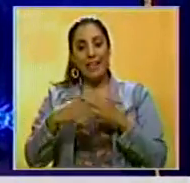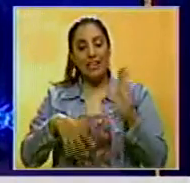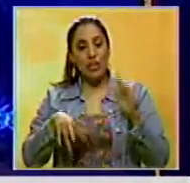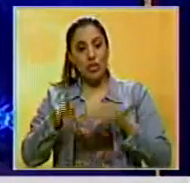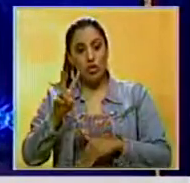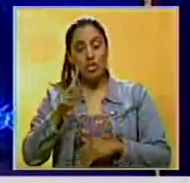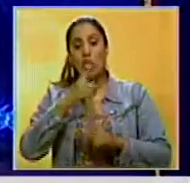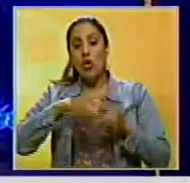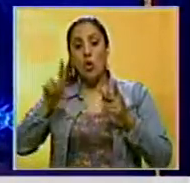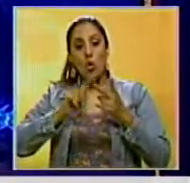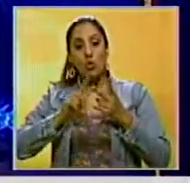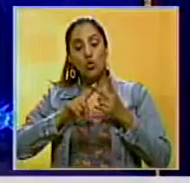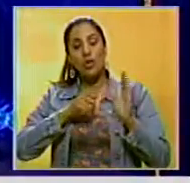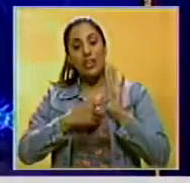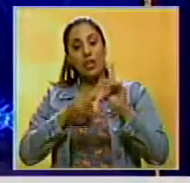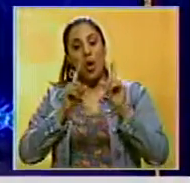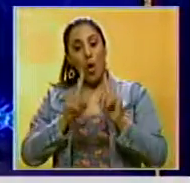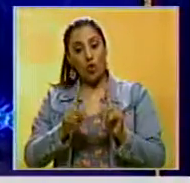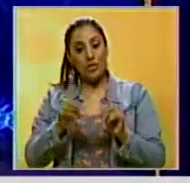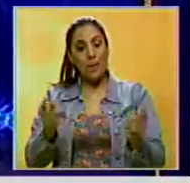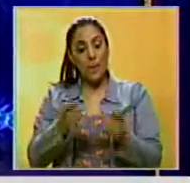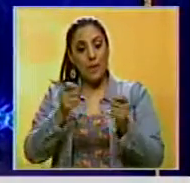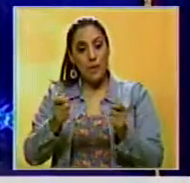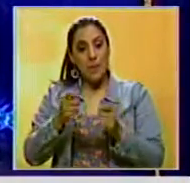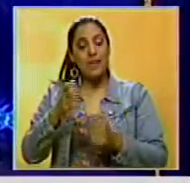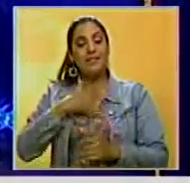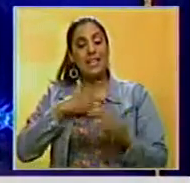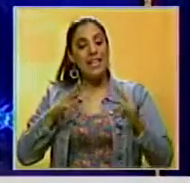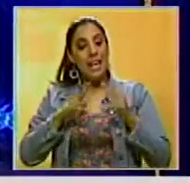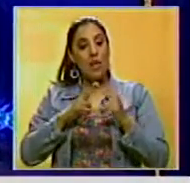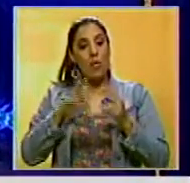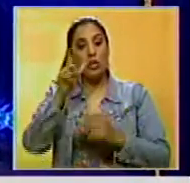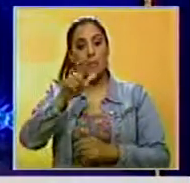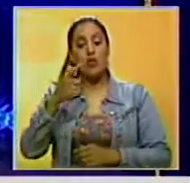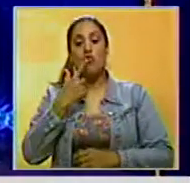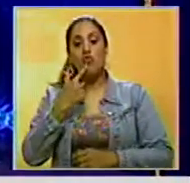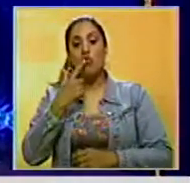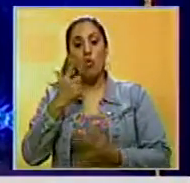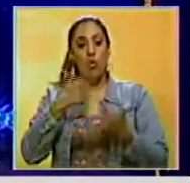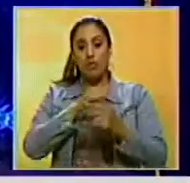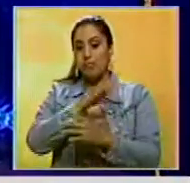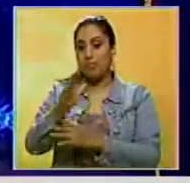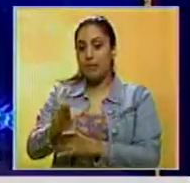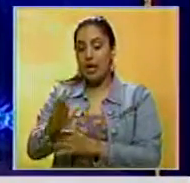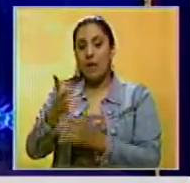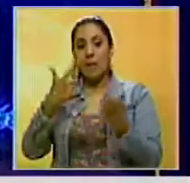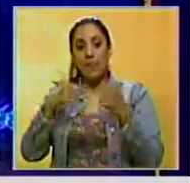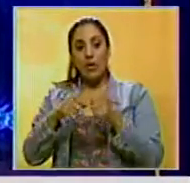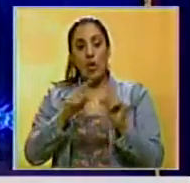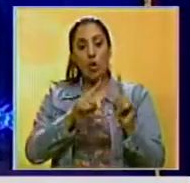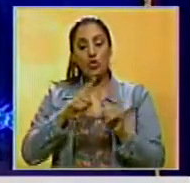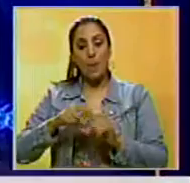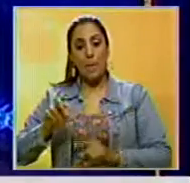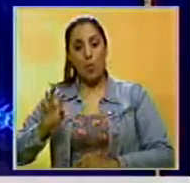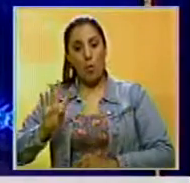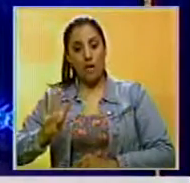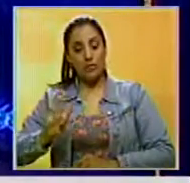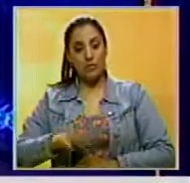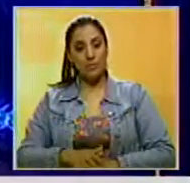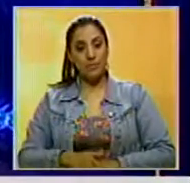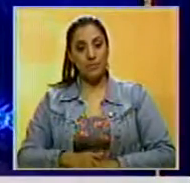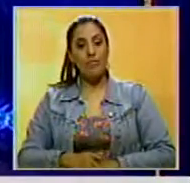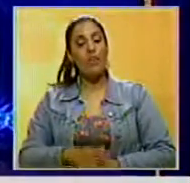temporada y Carlos González despachó el número 11 de la campaña en el encuentro en el que los Rojos de Cincinnati vencieron a los Rockies de Colorado 11 carreras por 4.